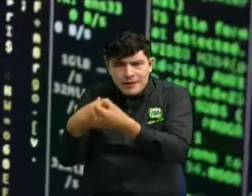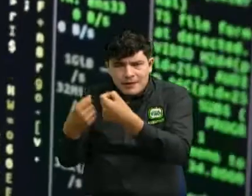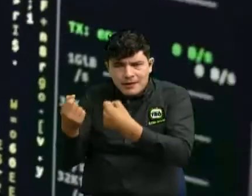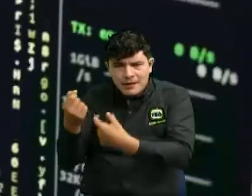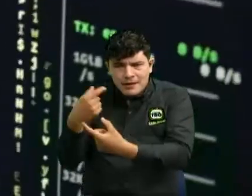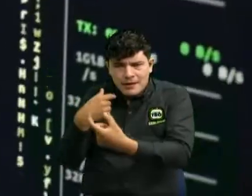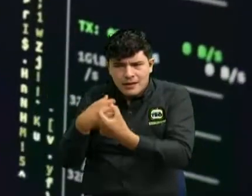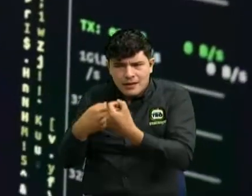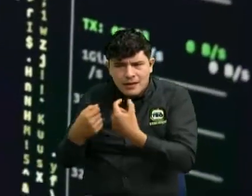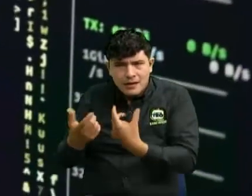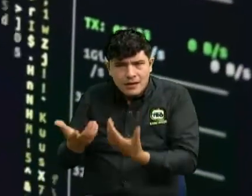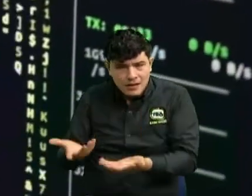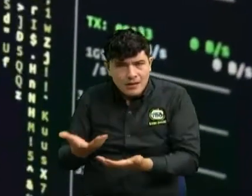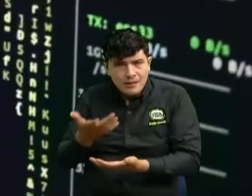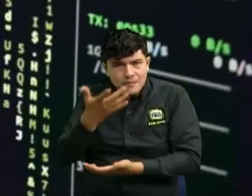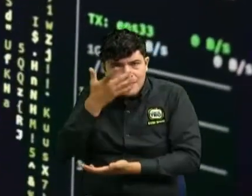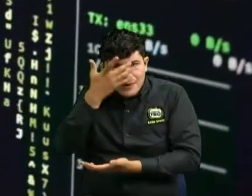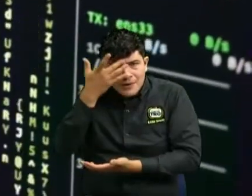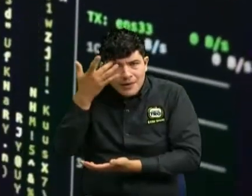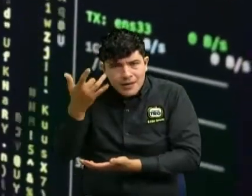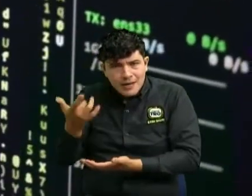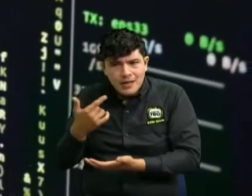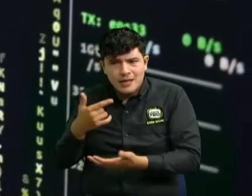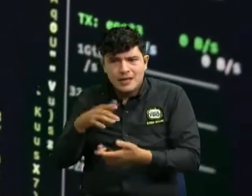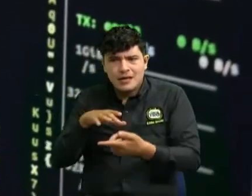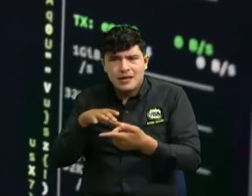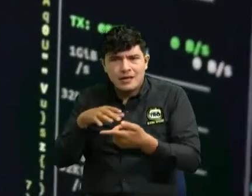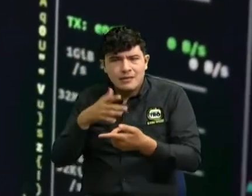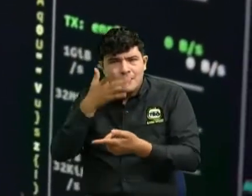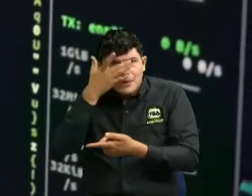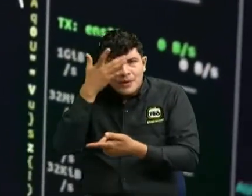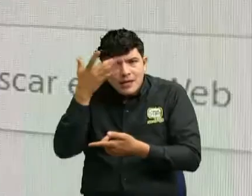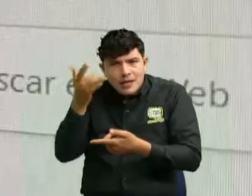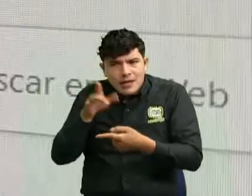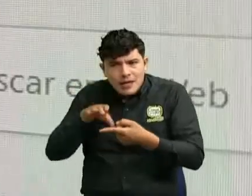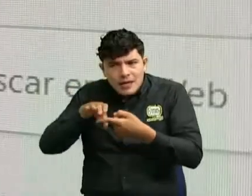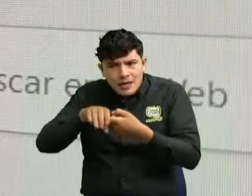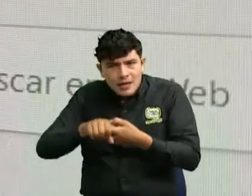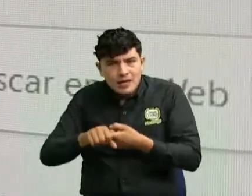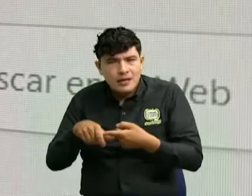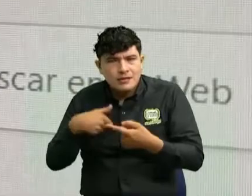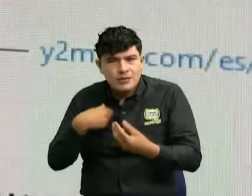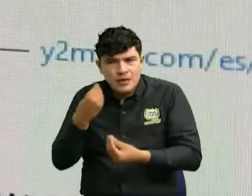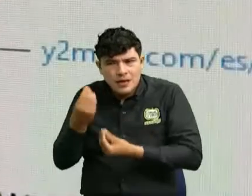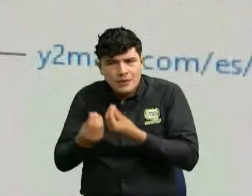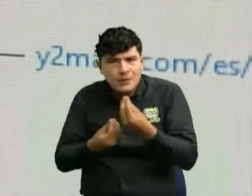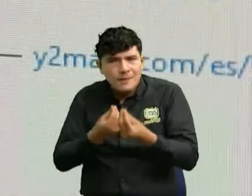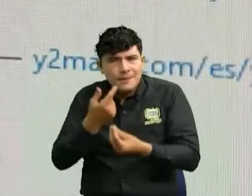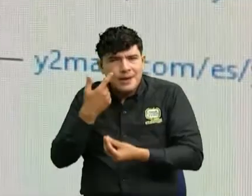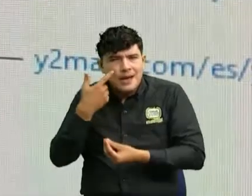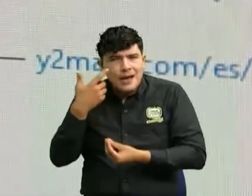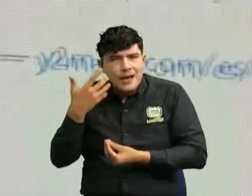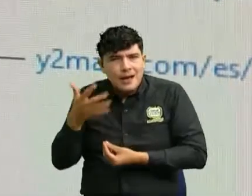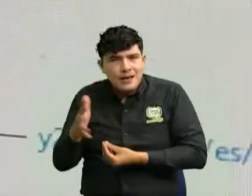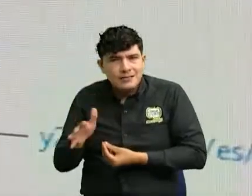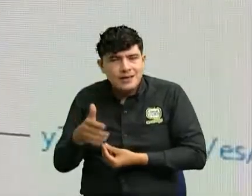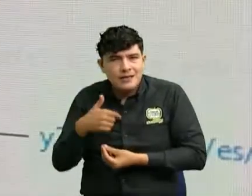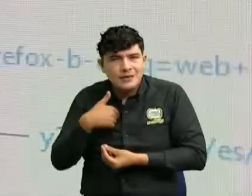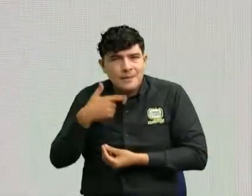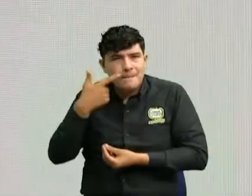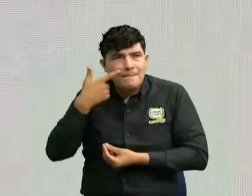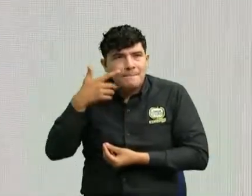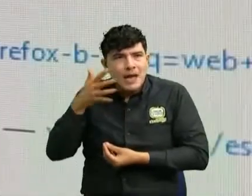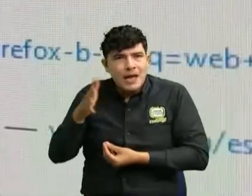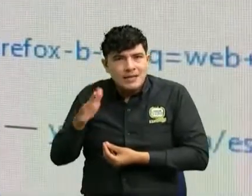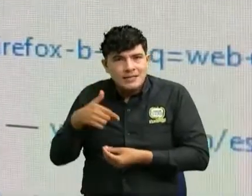a qué se debe la citación que yo estoy haciendo con eso me están indicando como si yo estuviera reenviando el correo